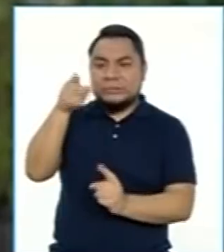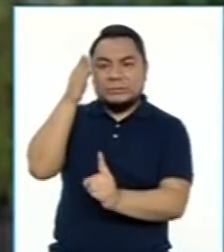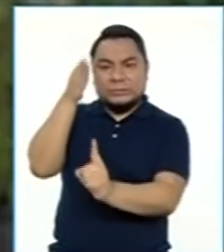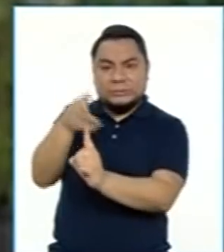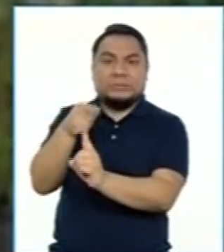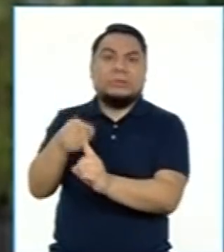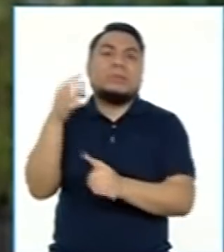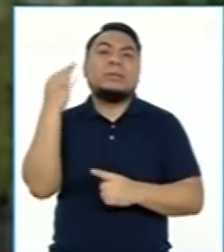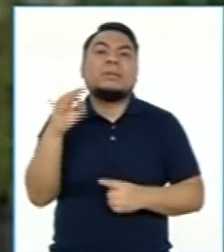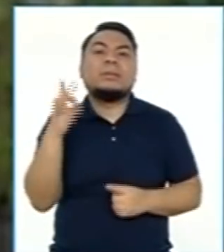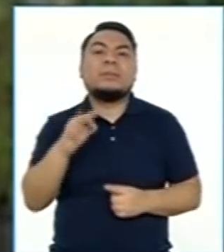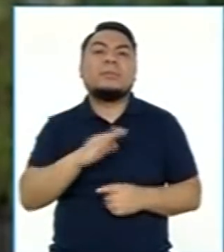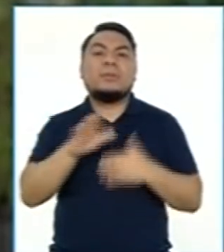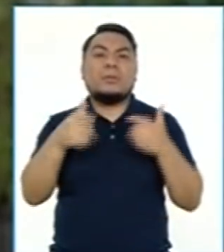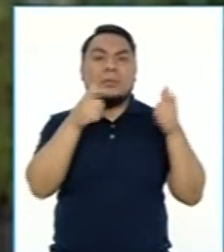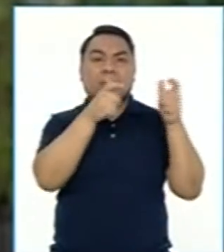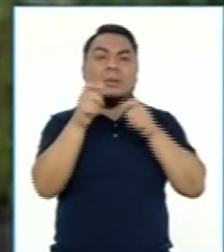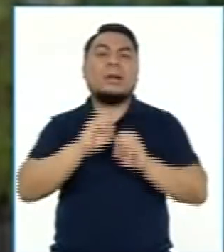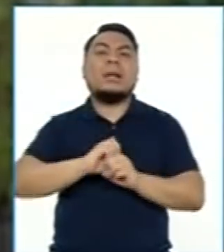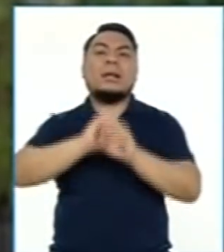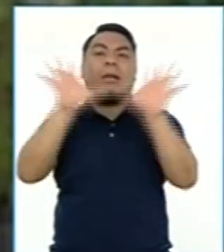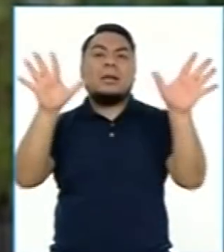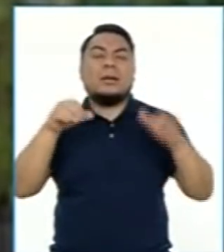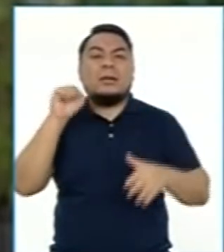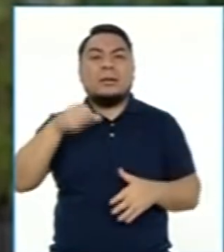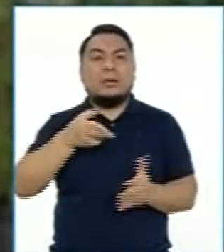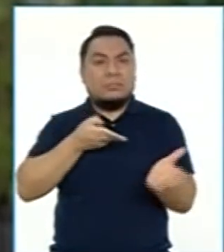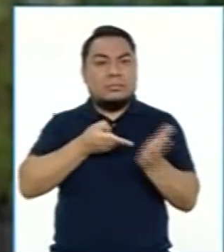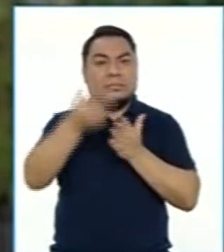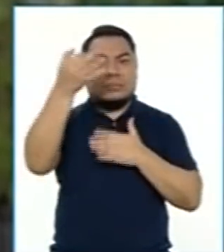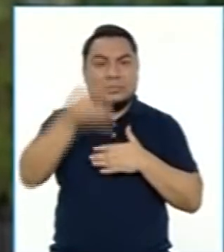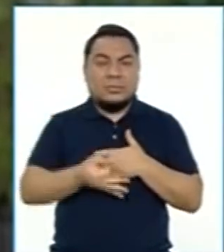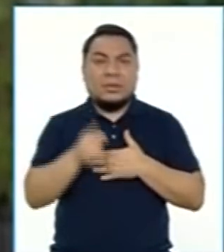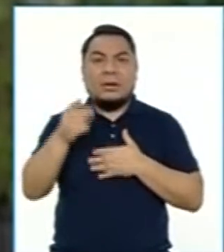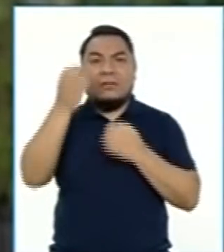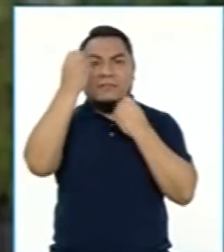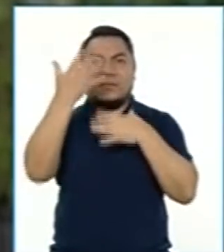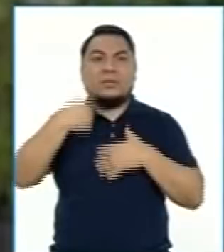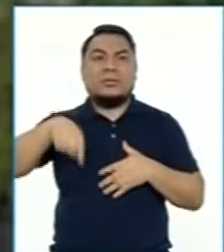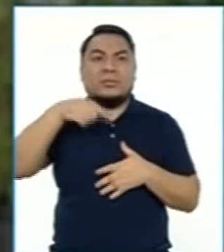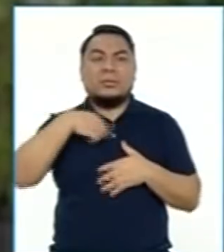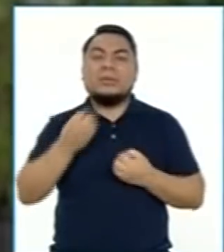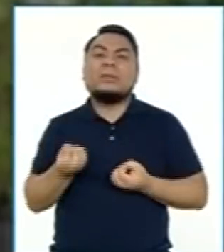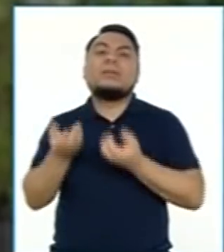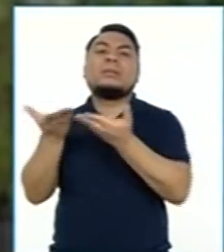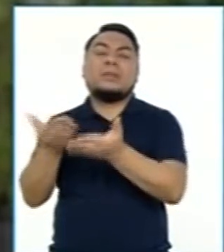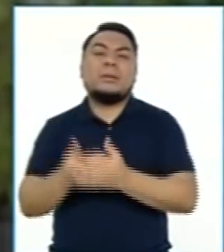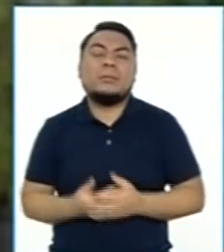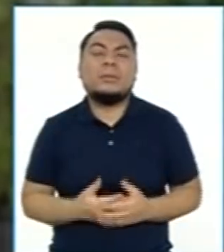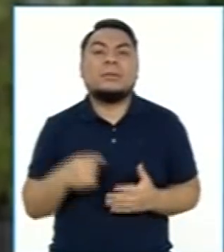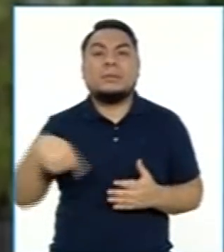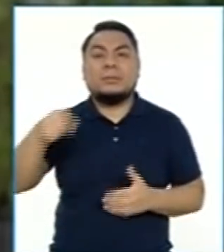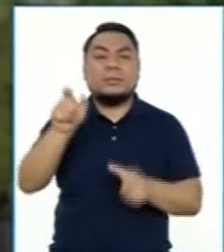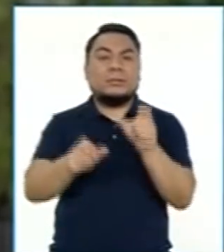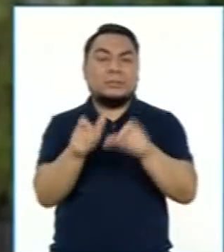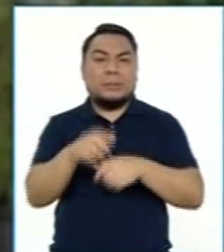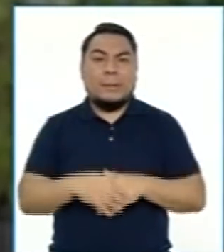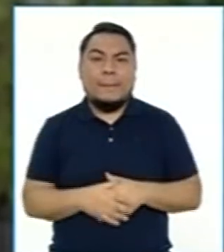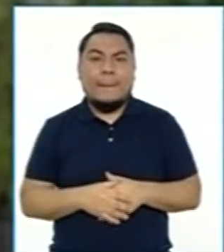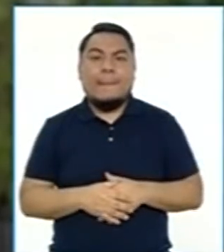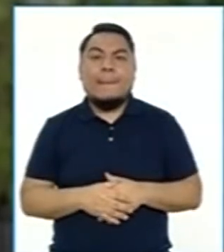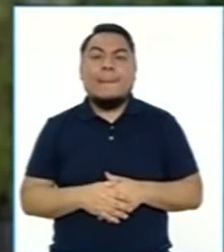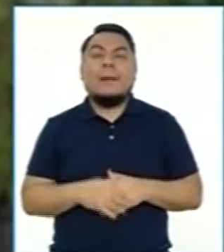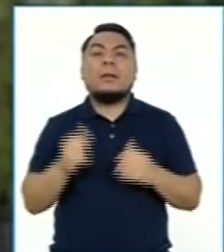siempre velando por la transparencia y la veracidad en la información que nosotros damos a los ciudadanos.